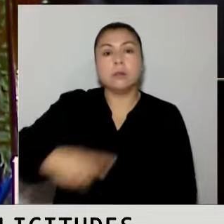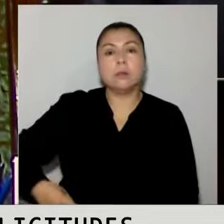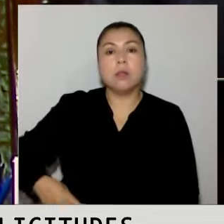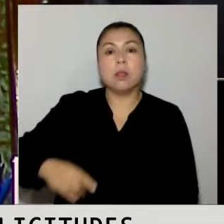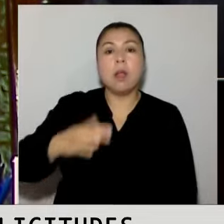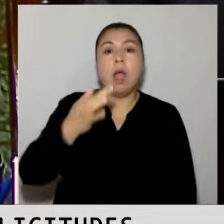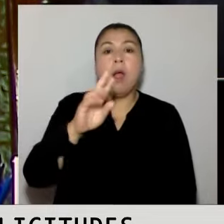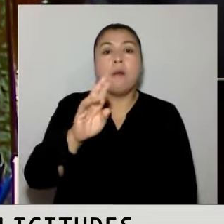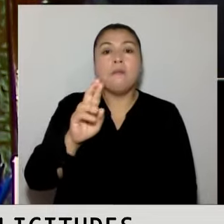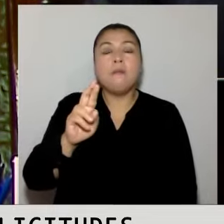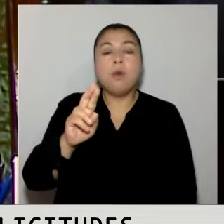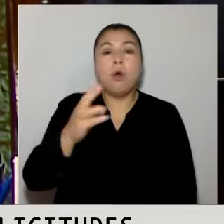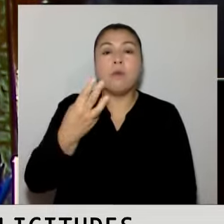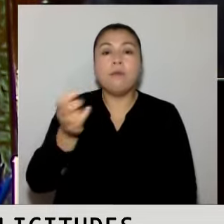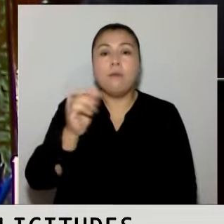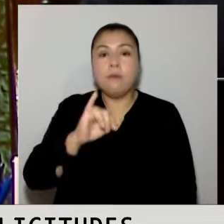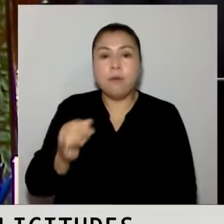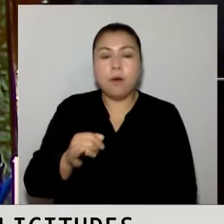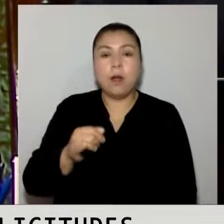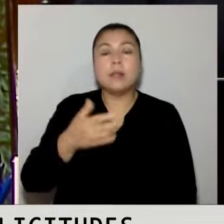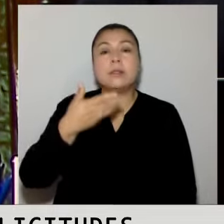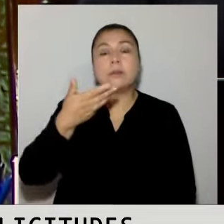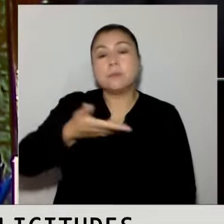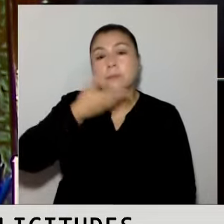Tiene la palabra el diputado Alejandro Bernales.